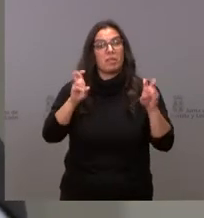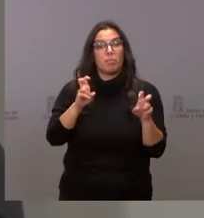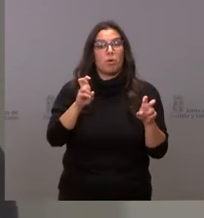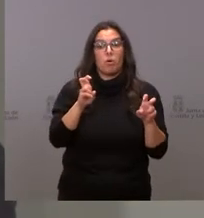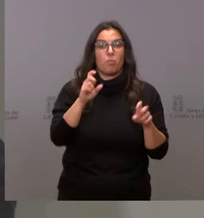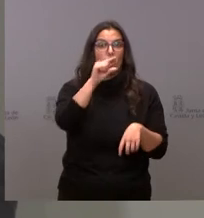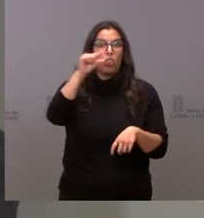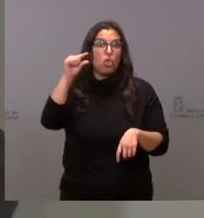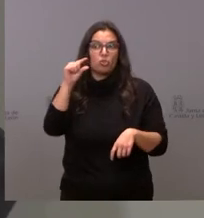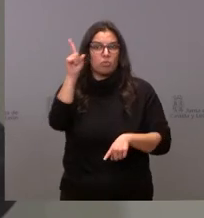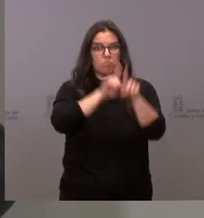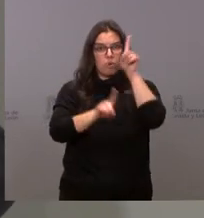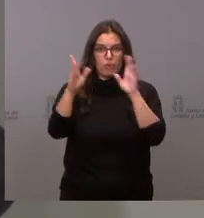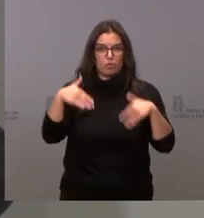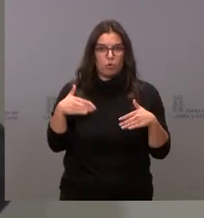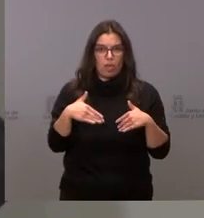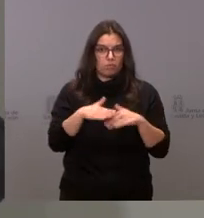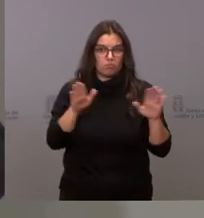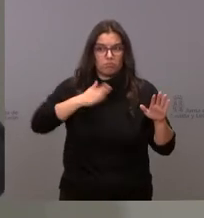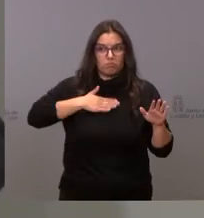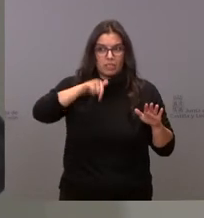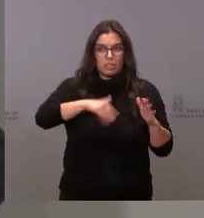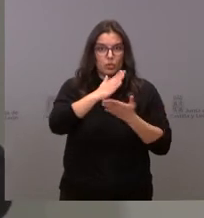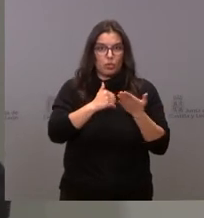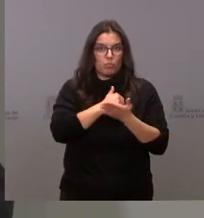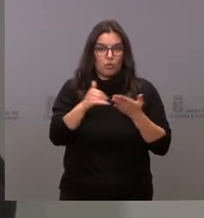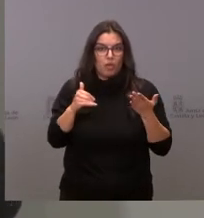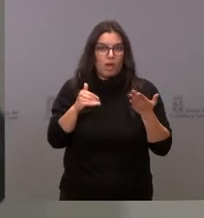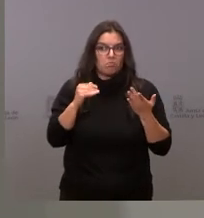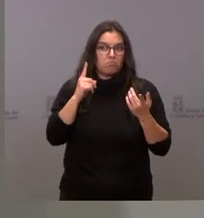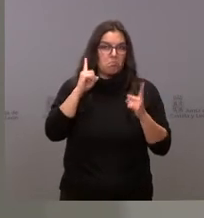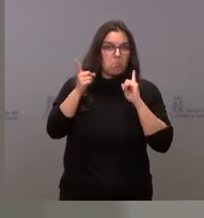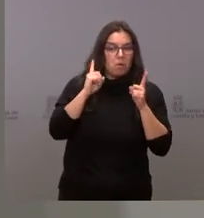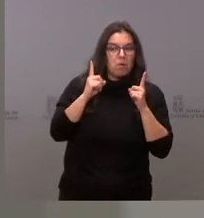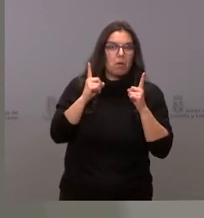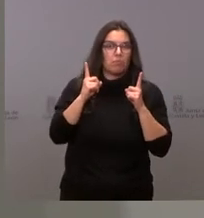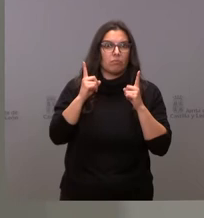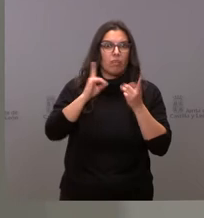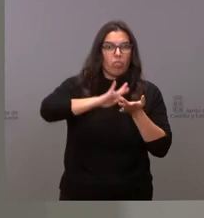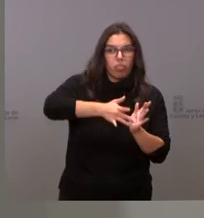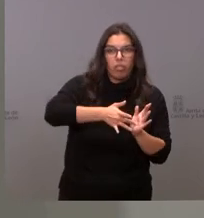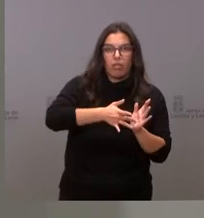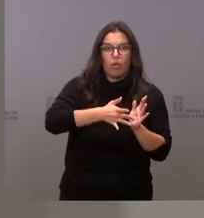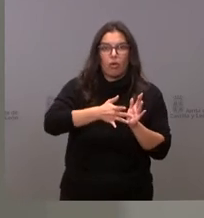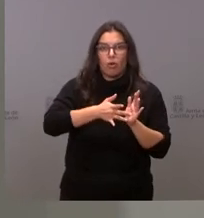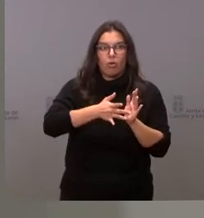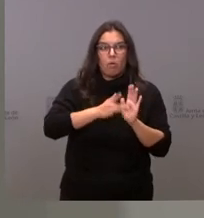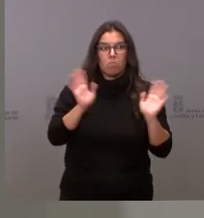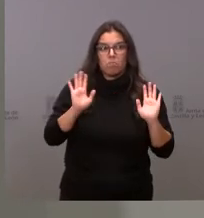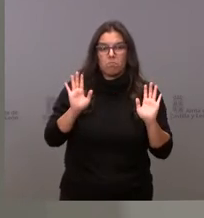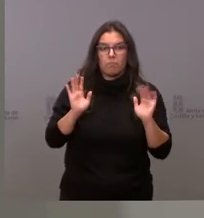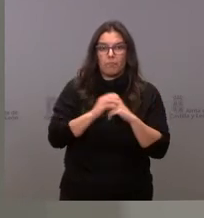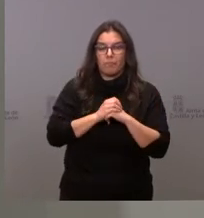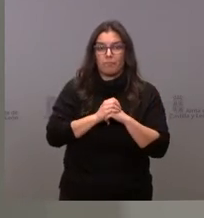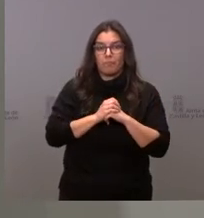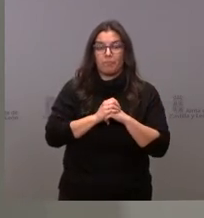con las dosis en nuestra comunidad no prevemos en este momento problemas de suministro y